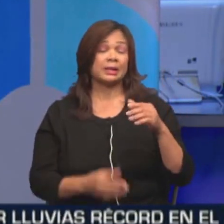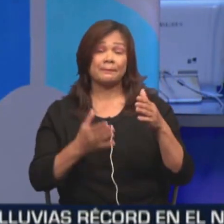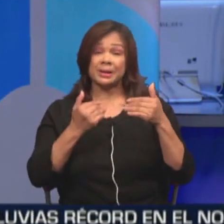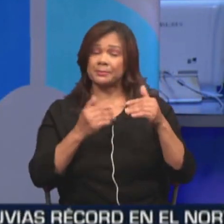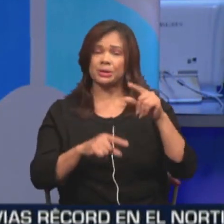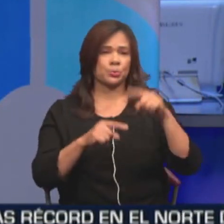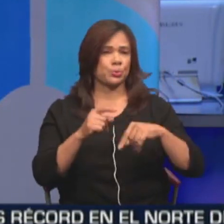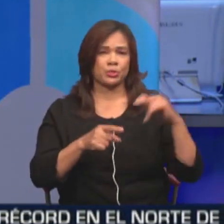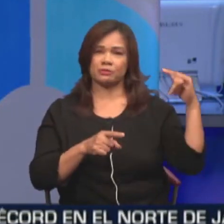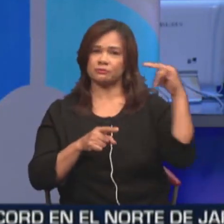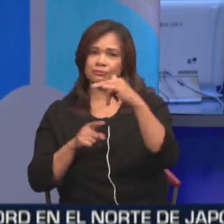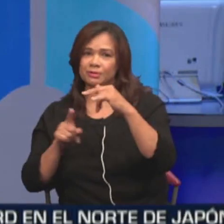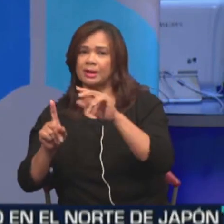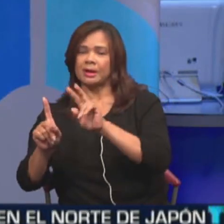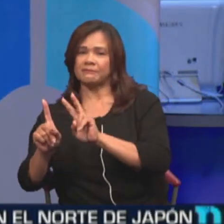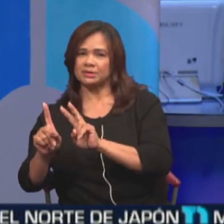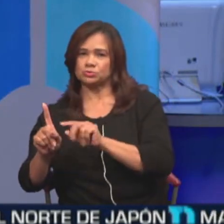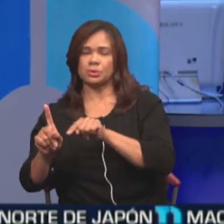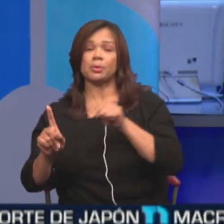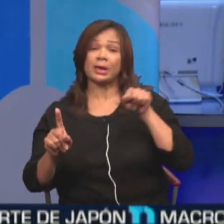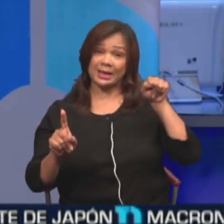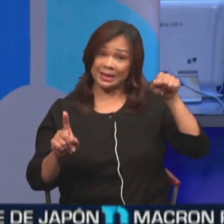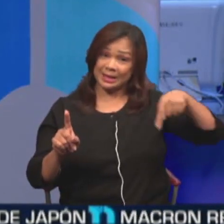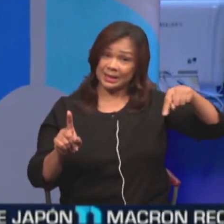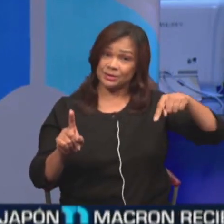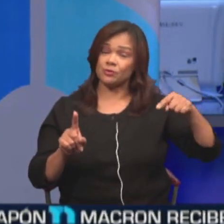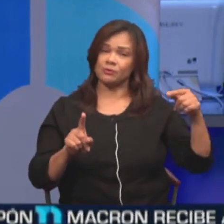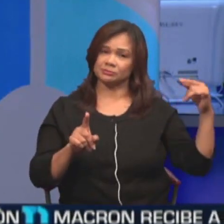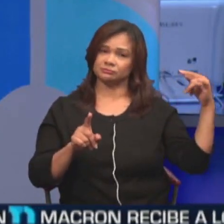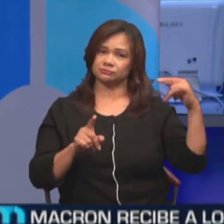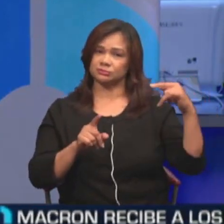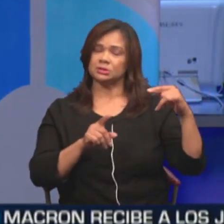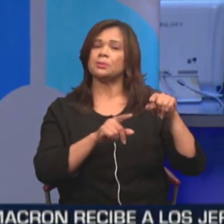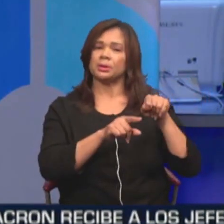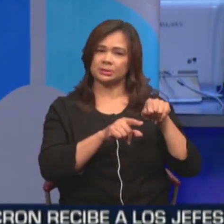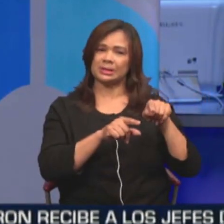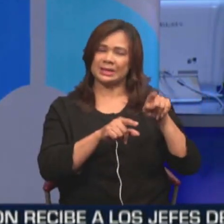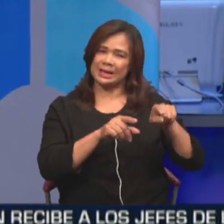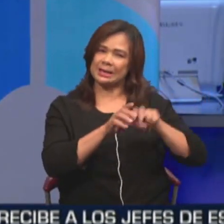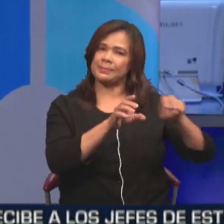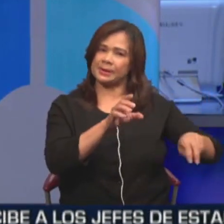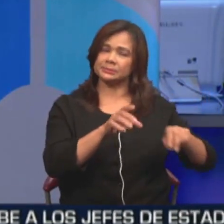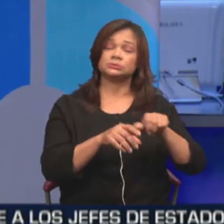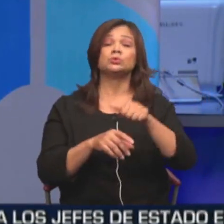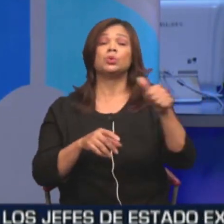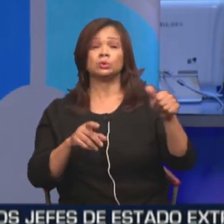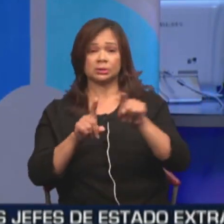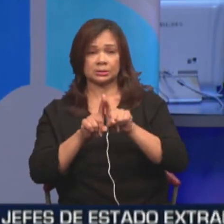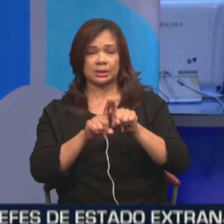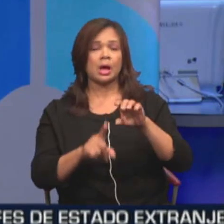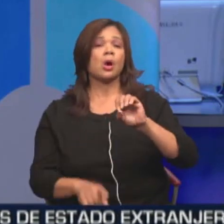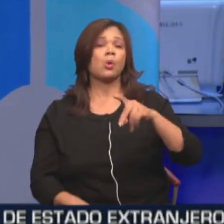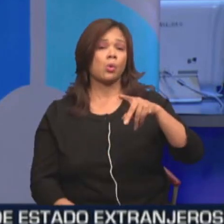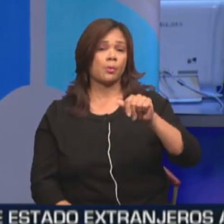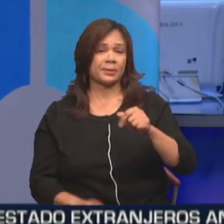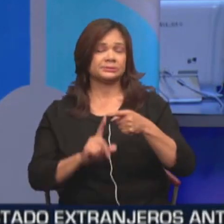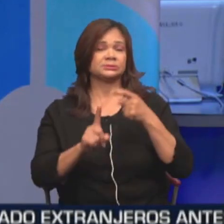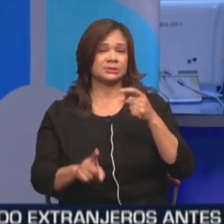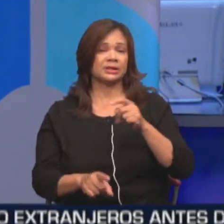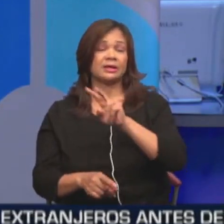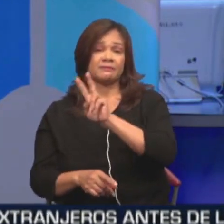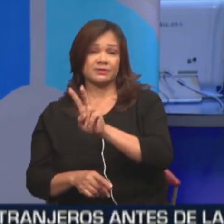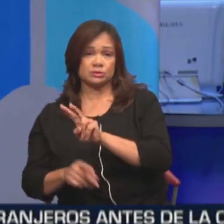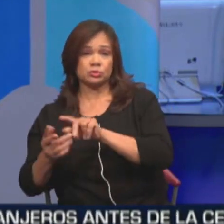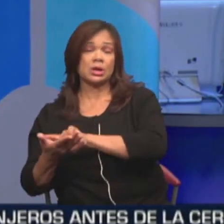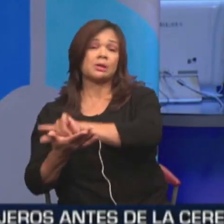con destino a Venezuela porque ellos iban en ese avión. Informaba también que otro vuelo de Copa que volaba desde Caracas a